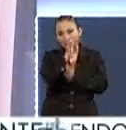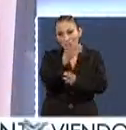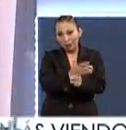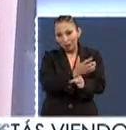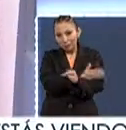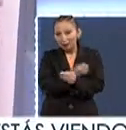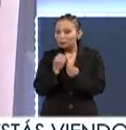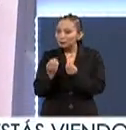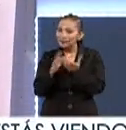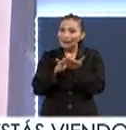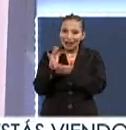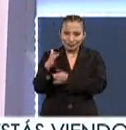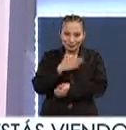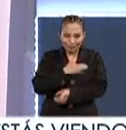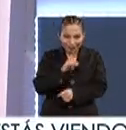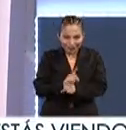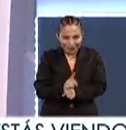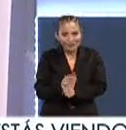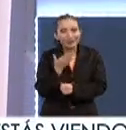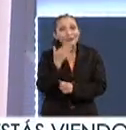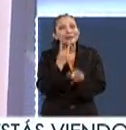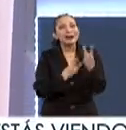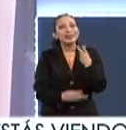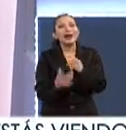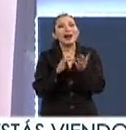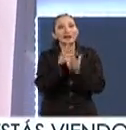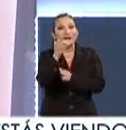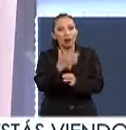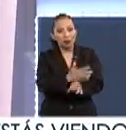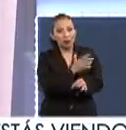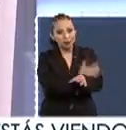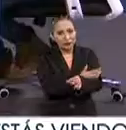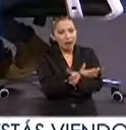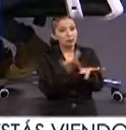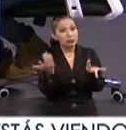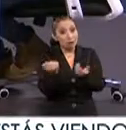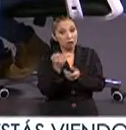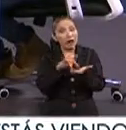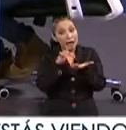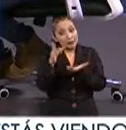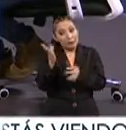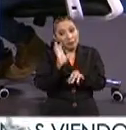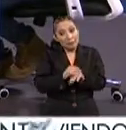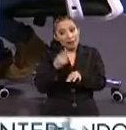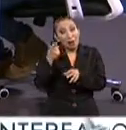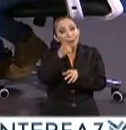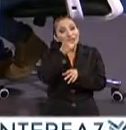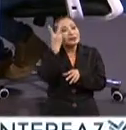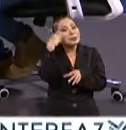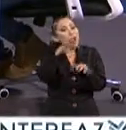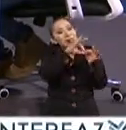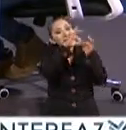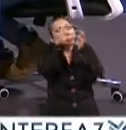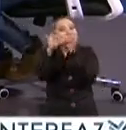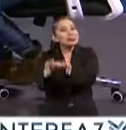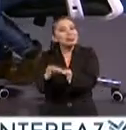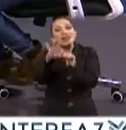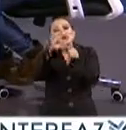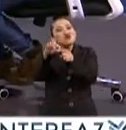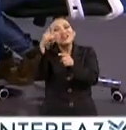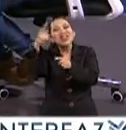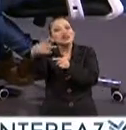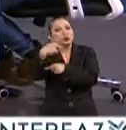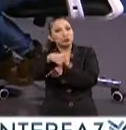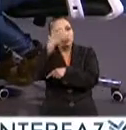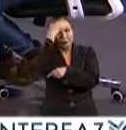nosotros. Muchas gracias, buenos días. Hola, bienvenida, gracias por acompañarnos. Y sobre todo, gracias por permitirnos, como dice Ana Cristina, viajar contigo, lo que